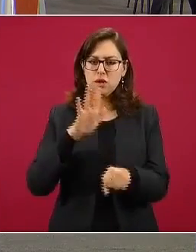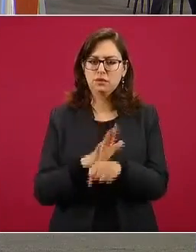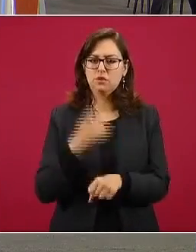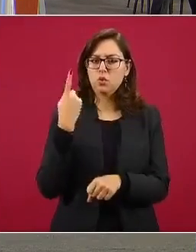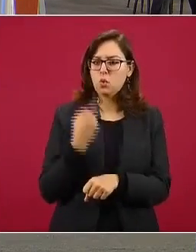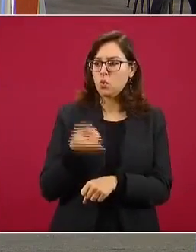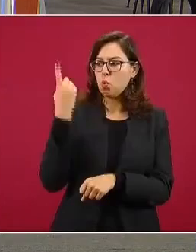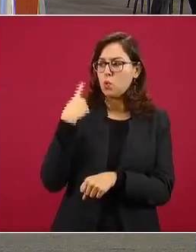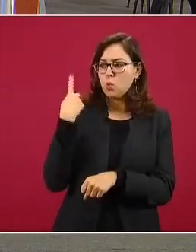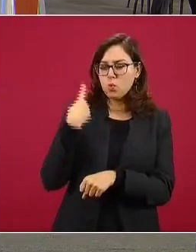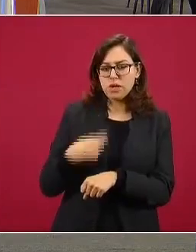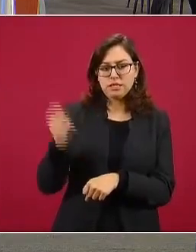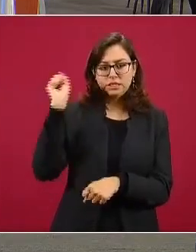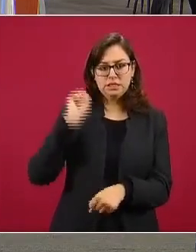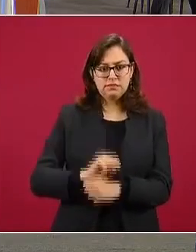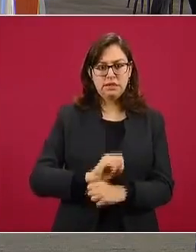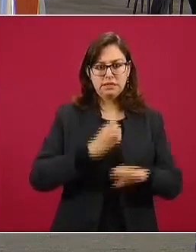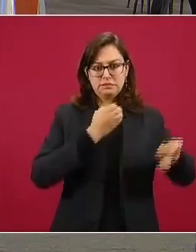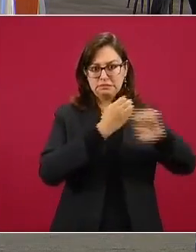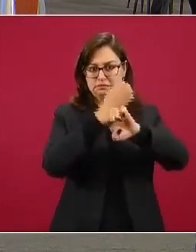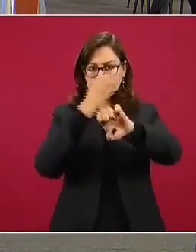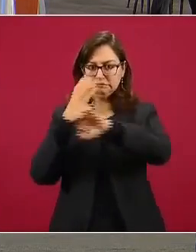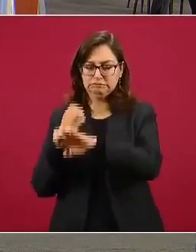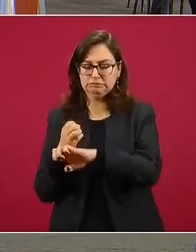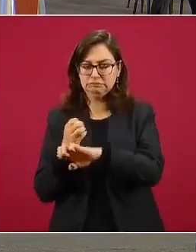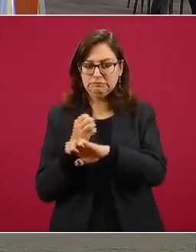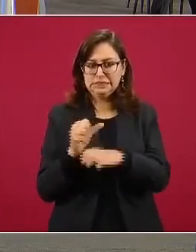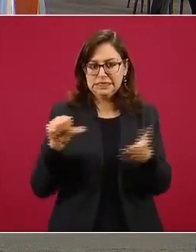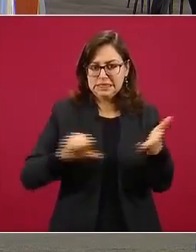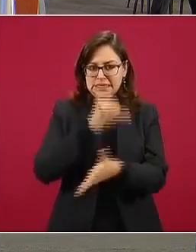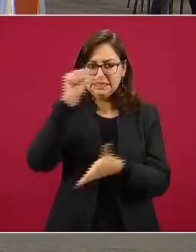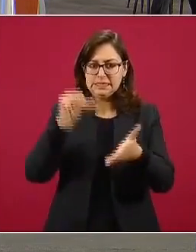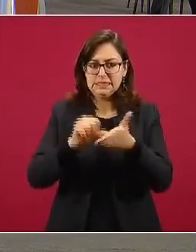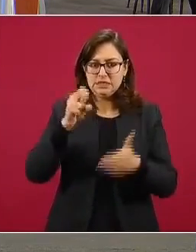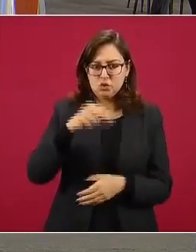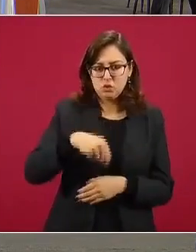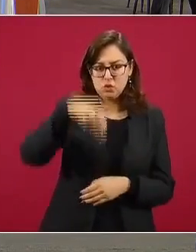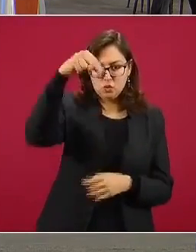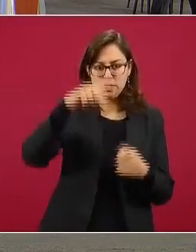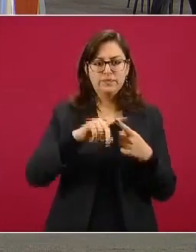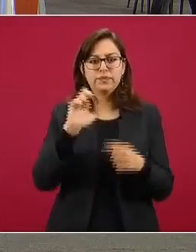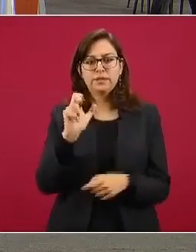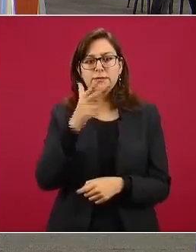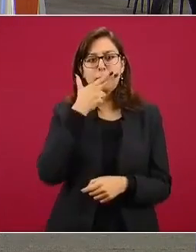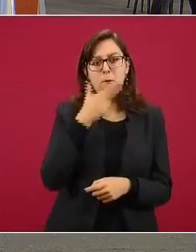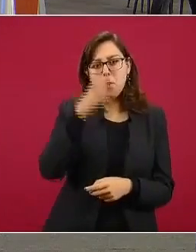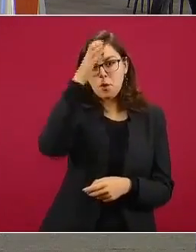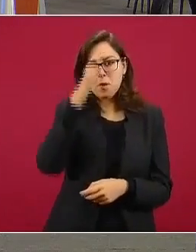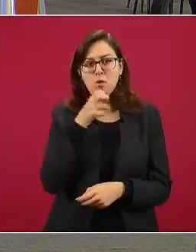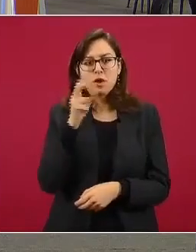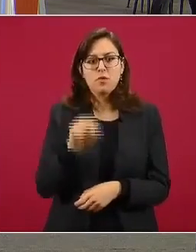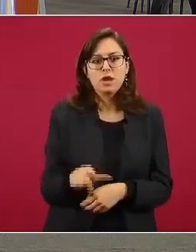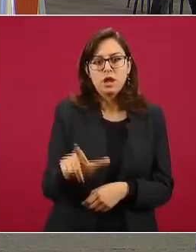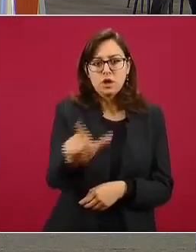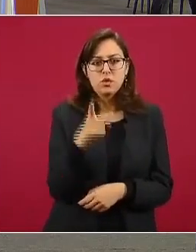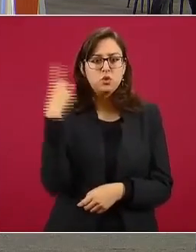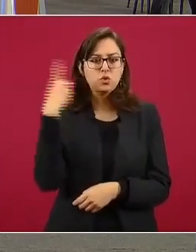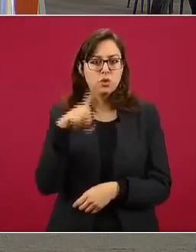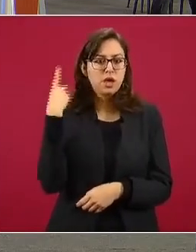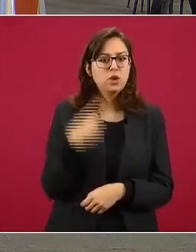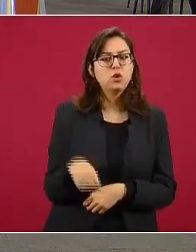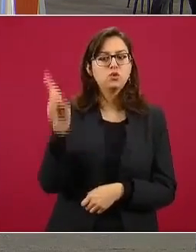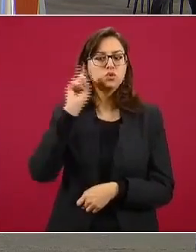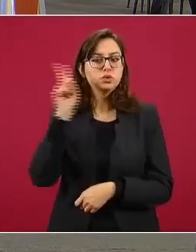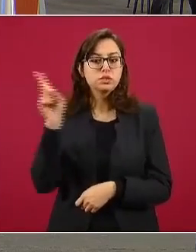de este conglomerado de estados de la zona centro-norte, que incluye Chihuahua, Coahuila, Nuevo León, Durango y